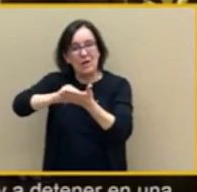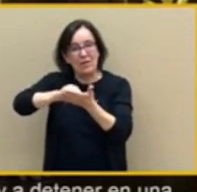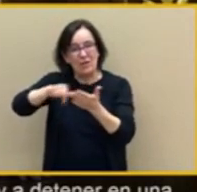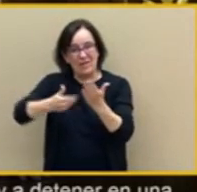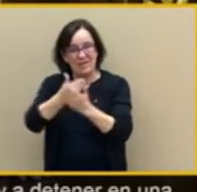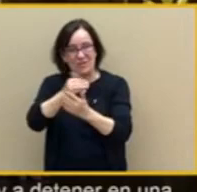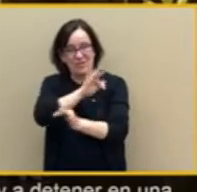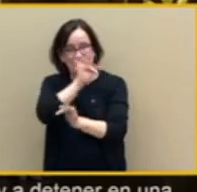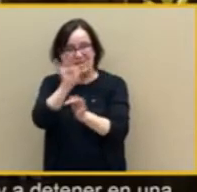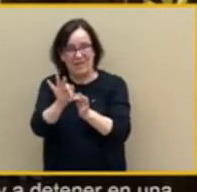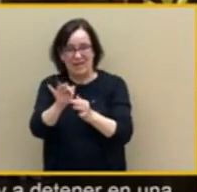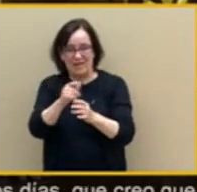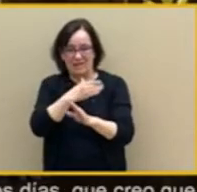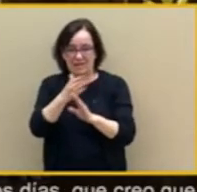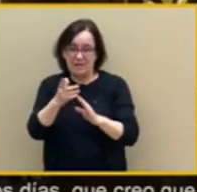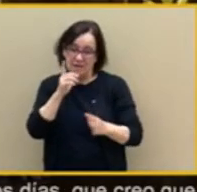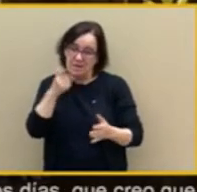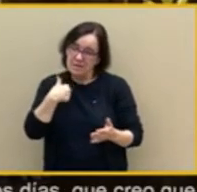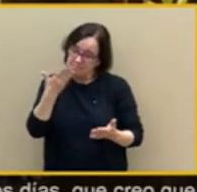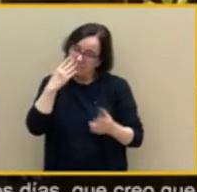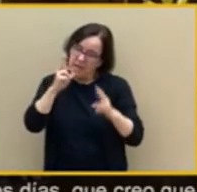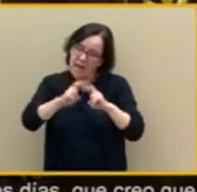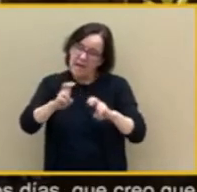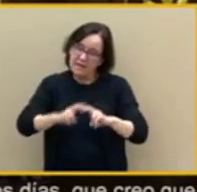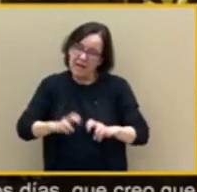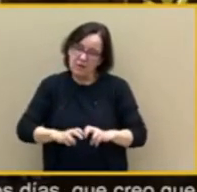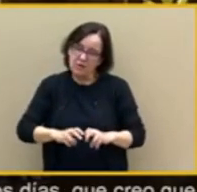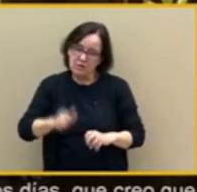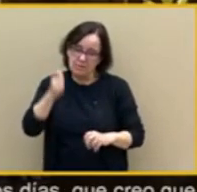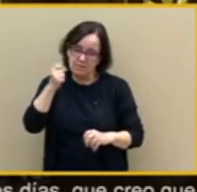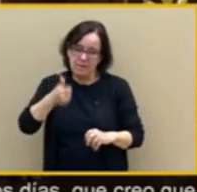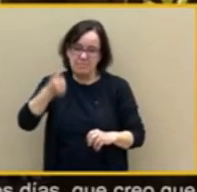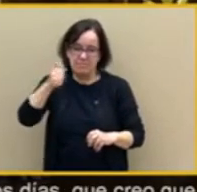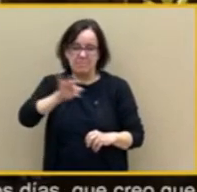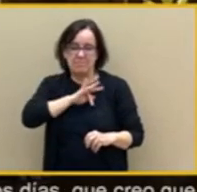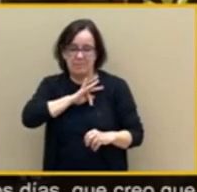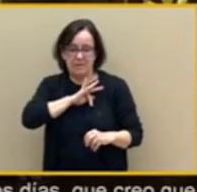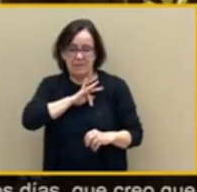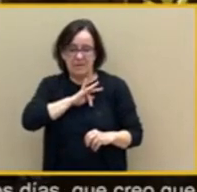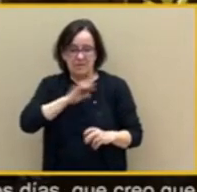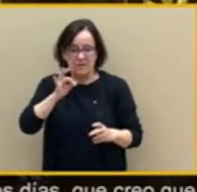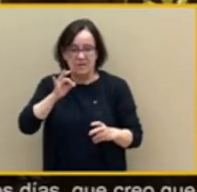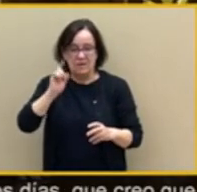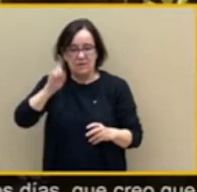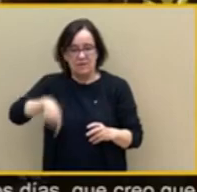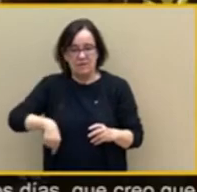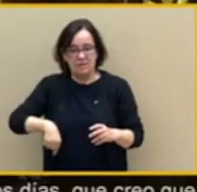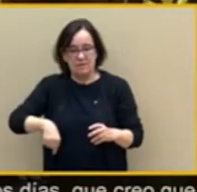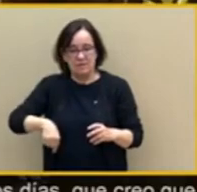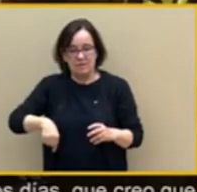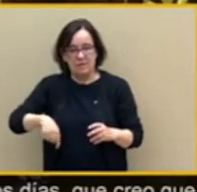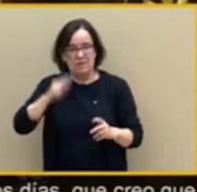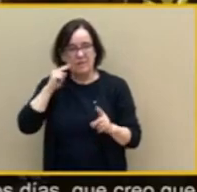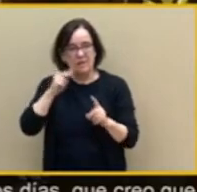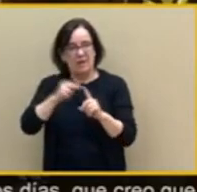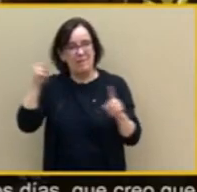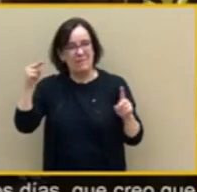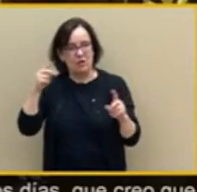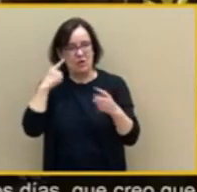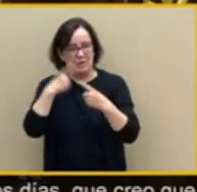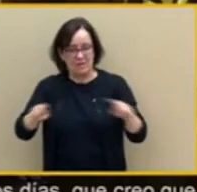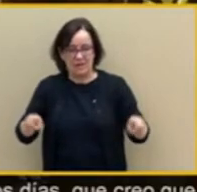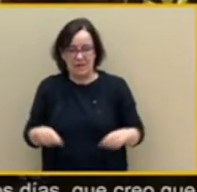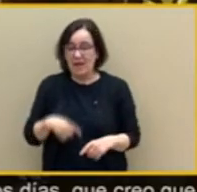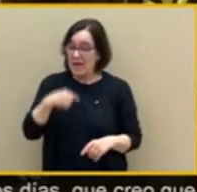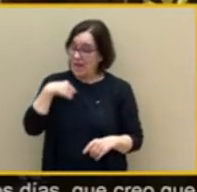sobre todo, merecen tener también una visión distinta. Es verdad, señor Tamames, que es un poco